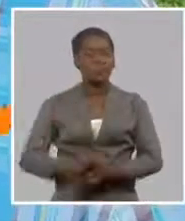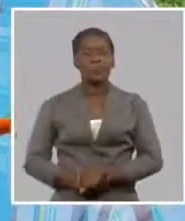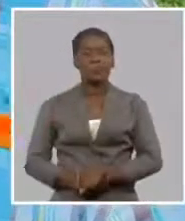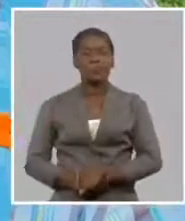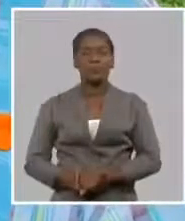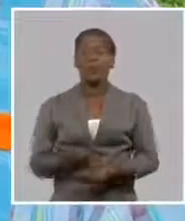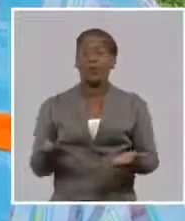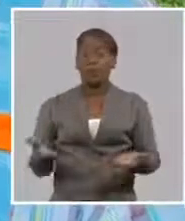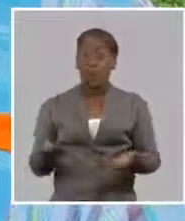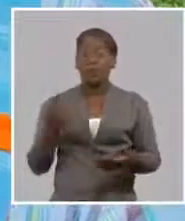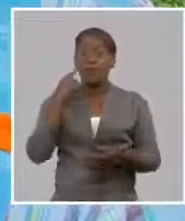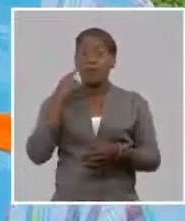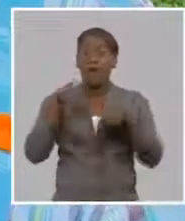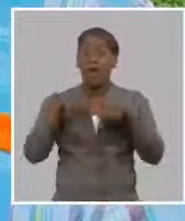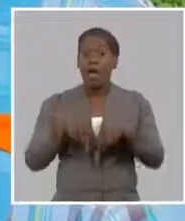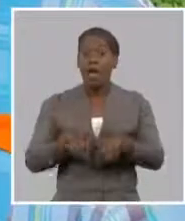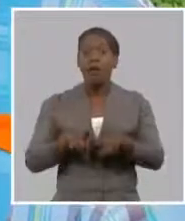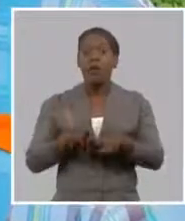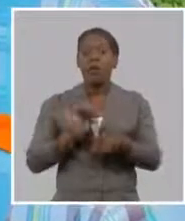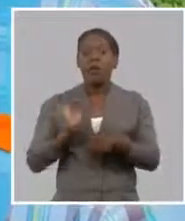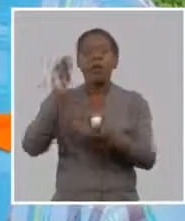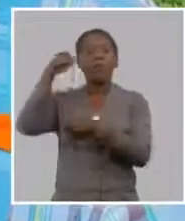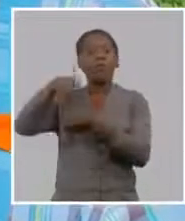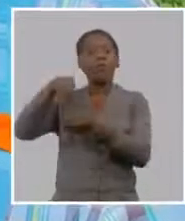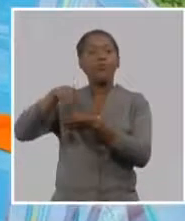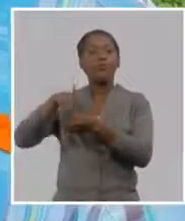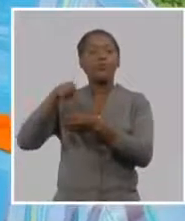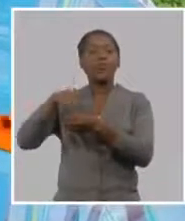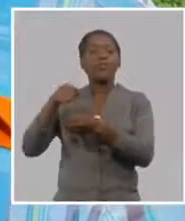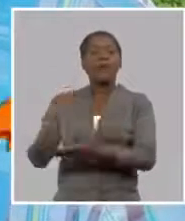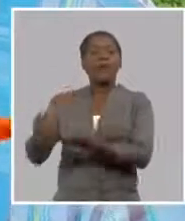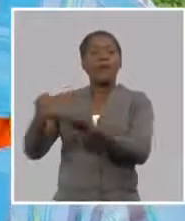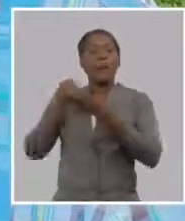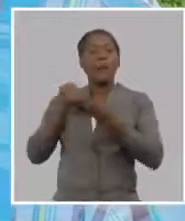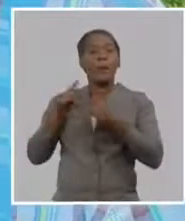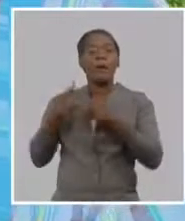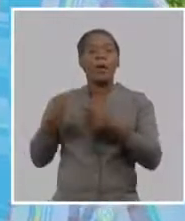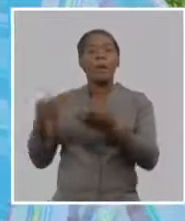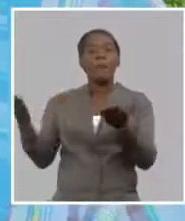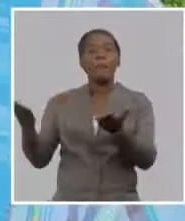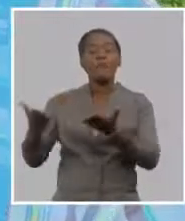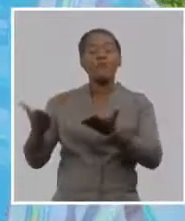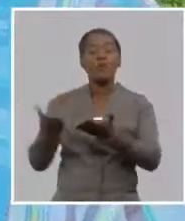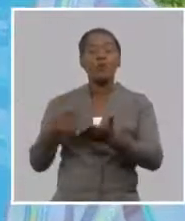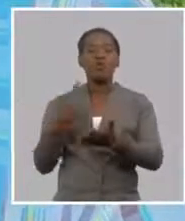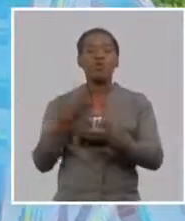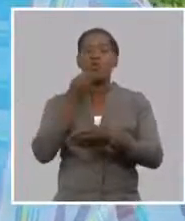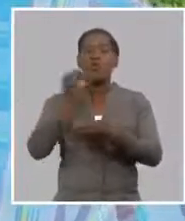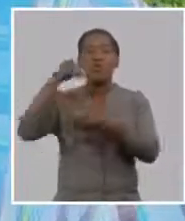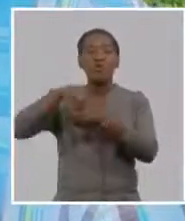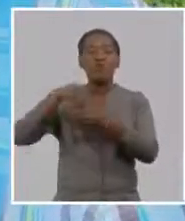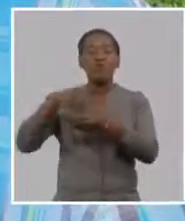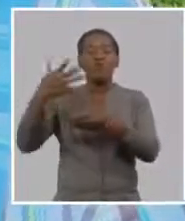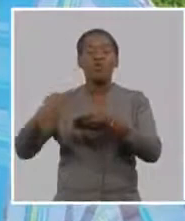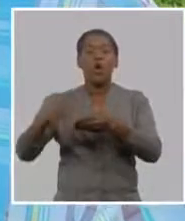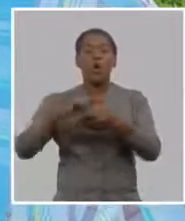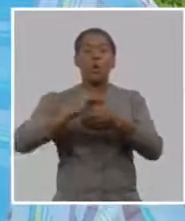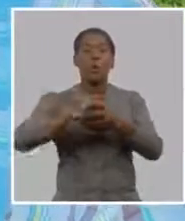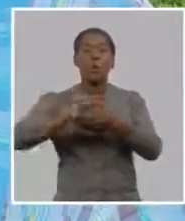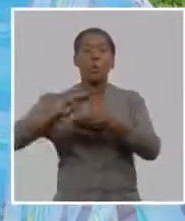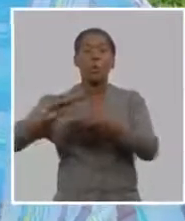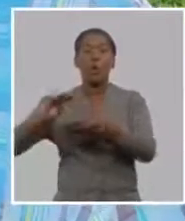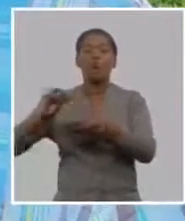últimas campañas para el financiamiento es un respiro para los productores porque realmente cuando se tenían en cuenta los últimos rendimientos